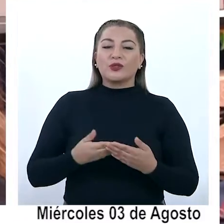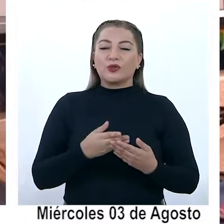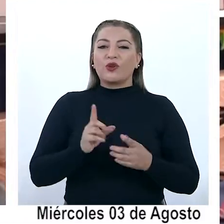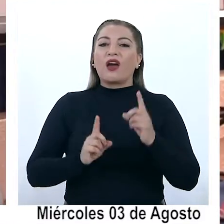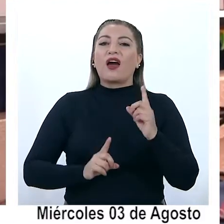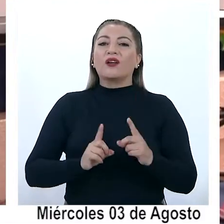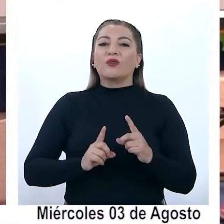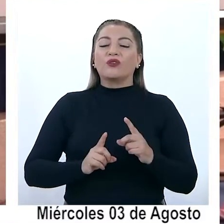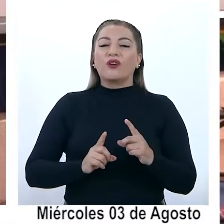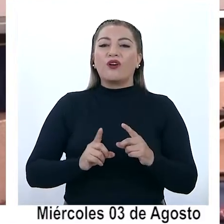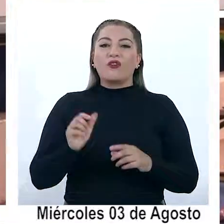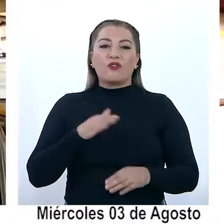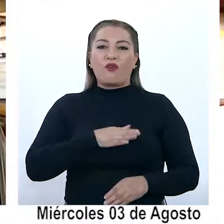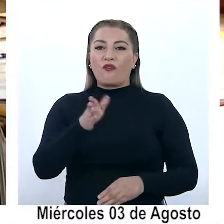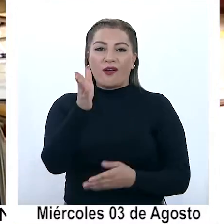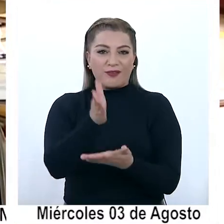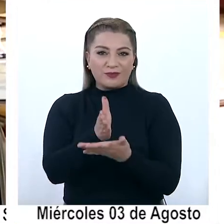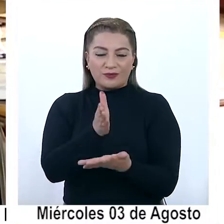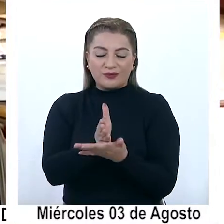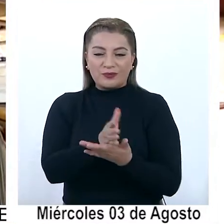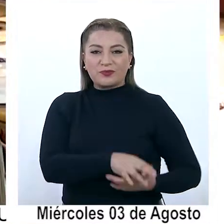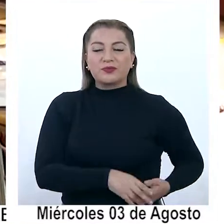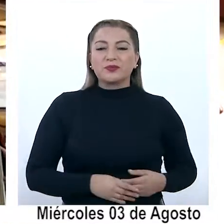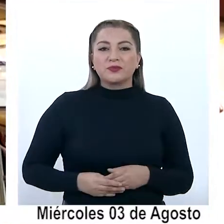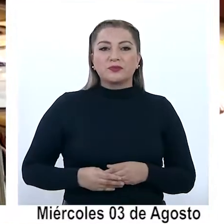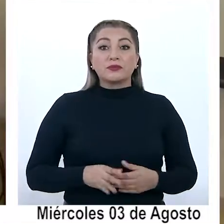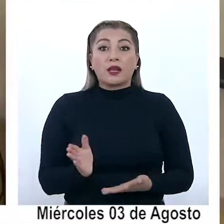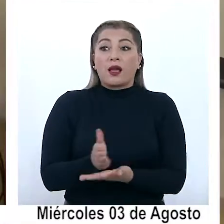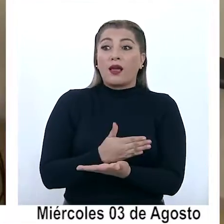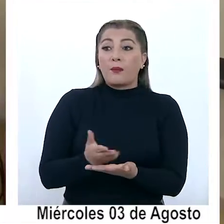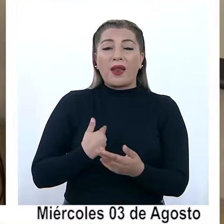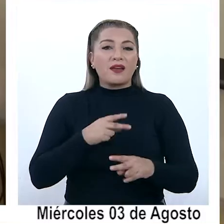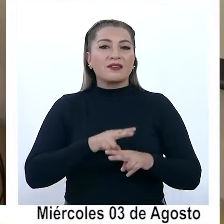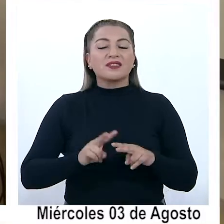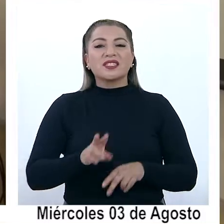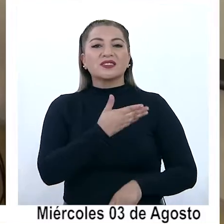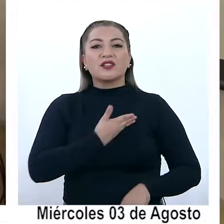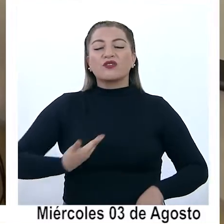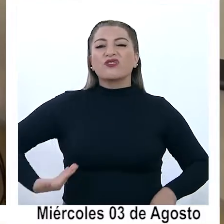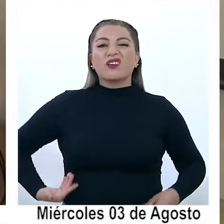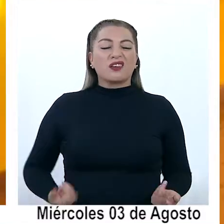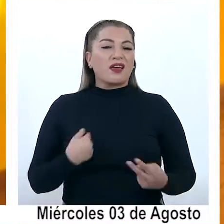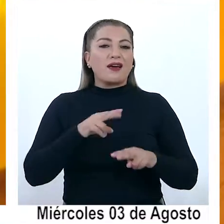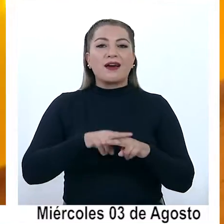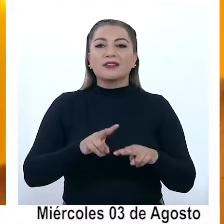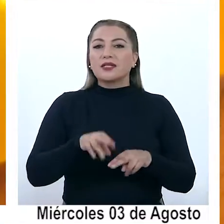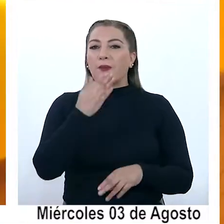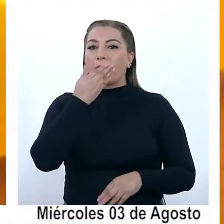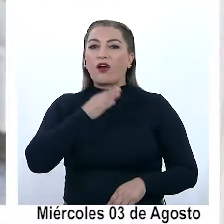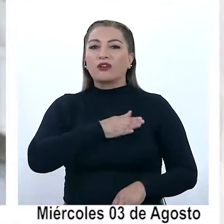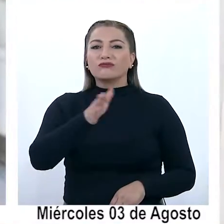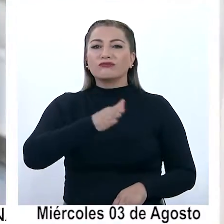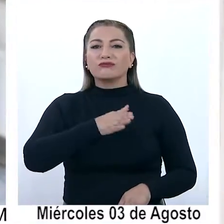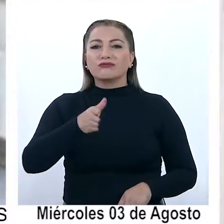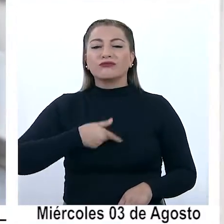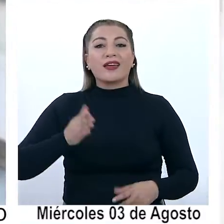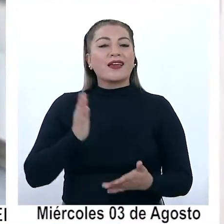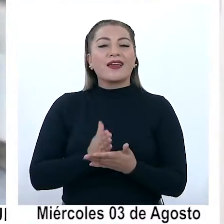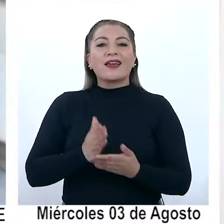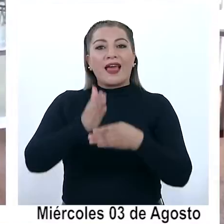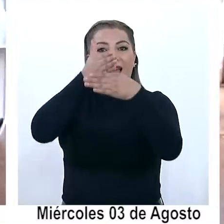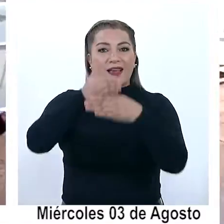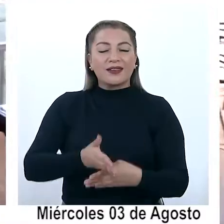que han estado rezagados durante este tiempo. El plan elaborado por el gobierno pretende mejorar la asistencia y la